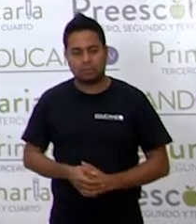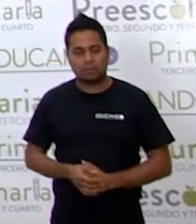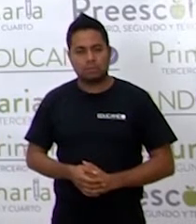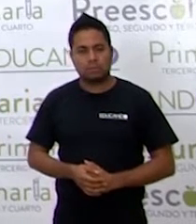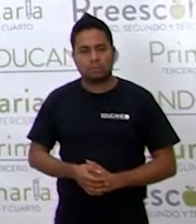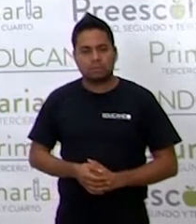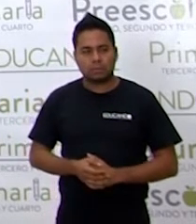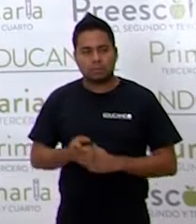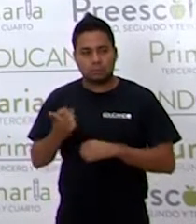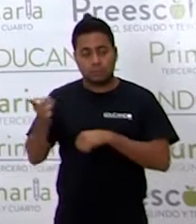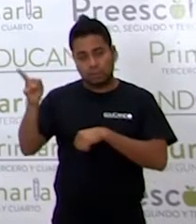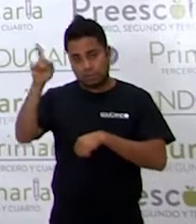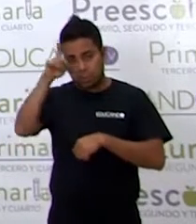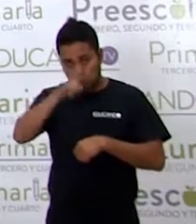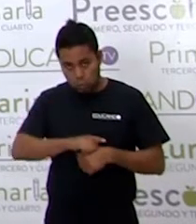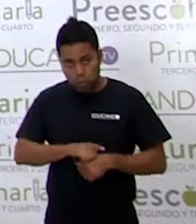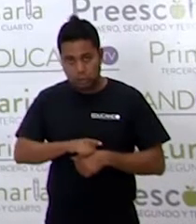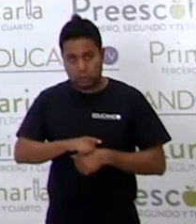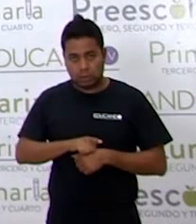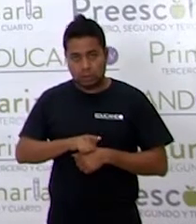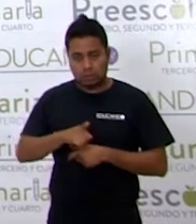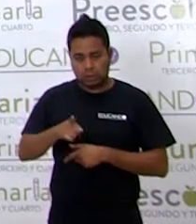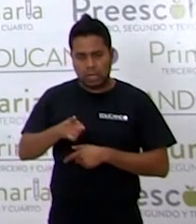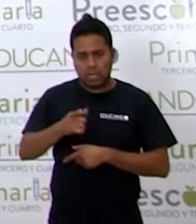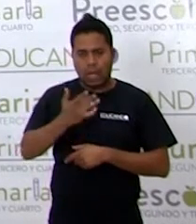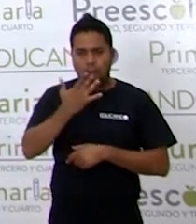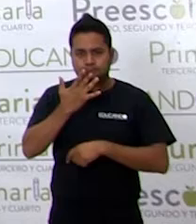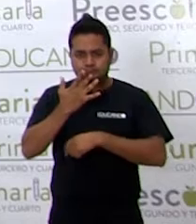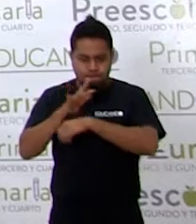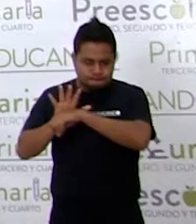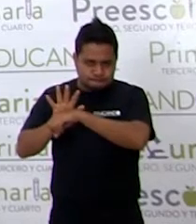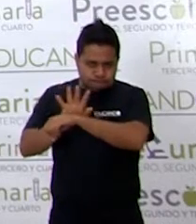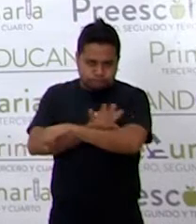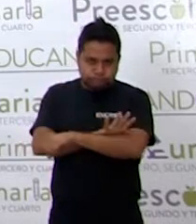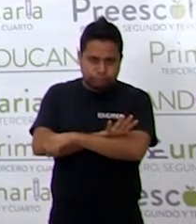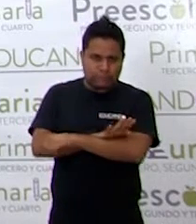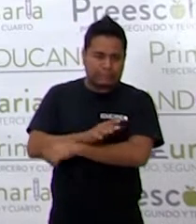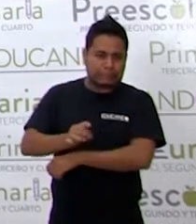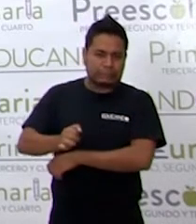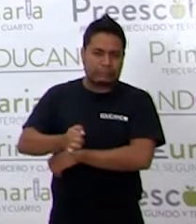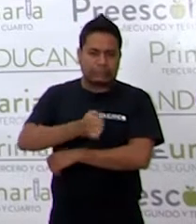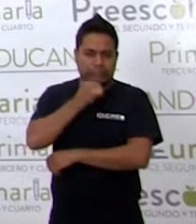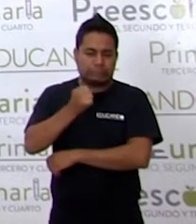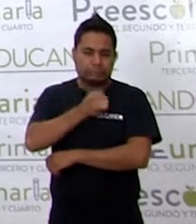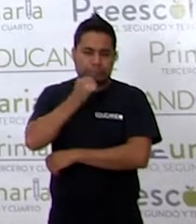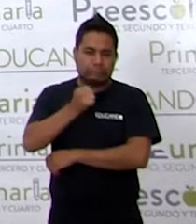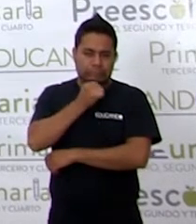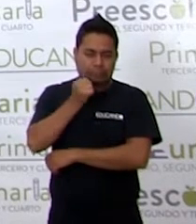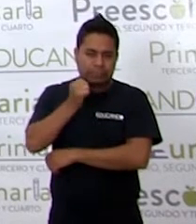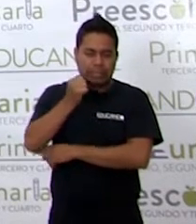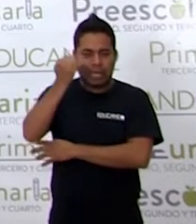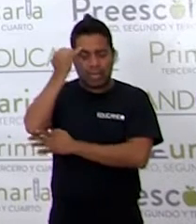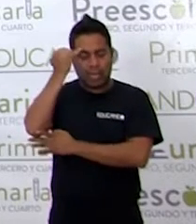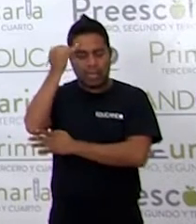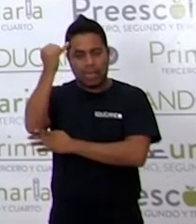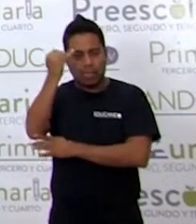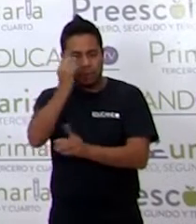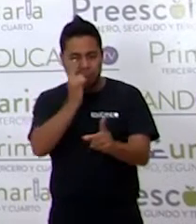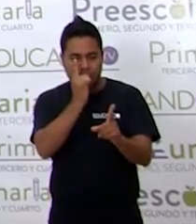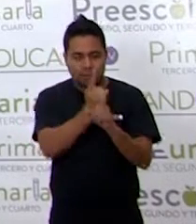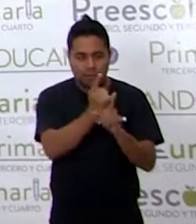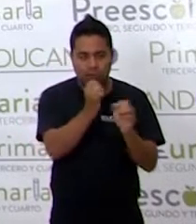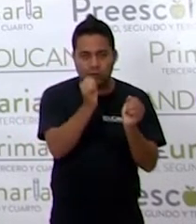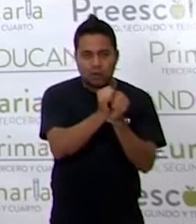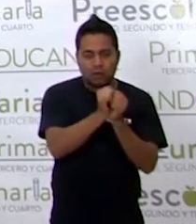Un día, la más vieja de las lagartijas tuvo una idea. Se toparon con un jabalí